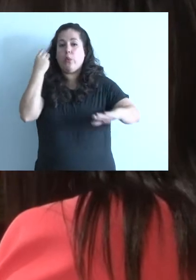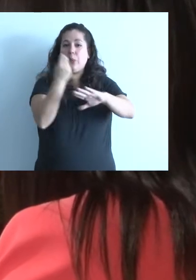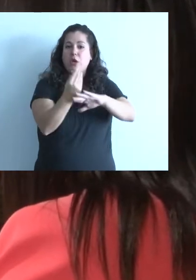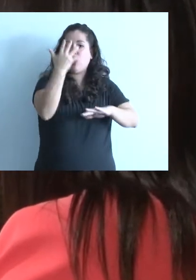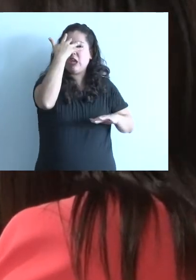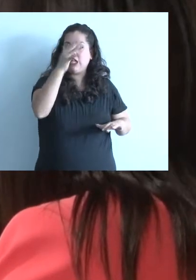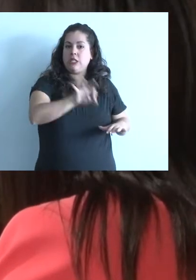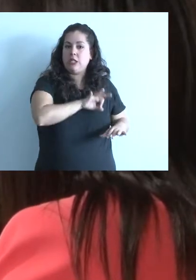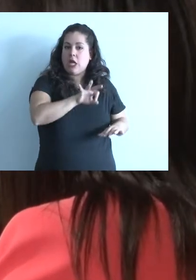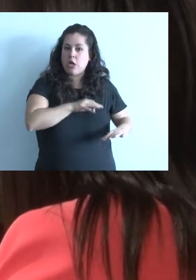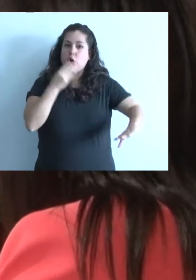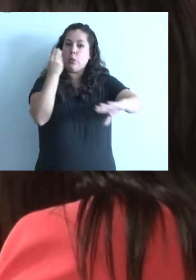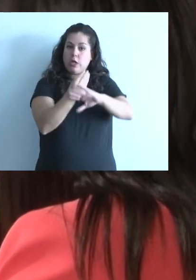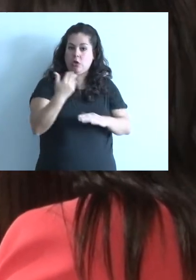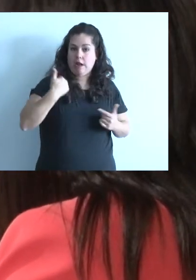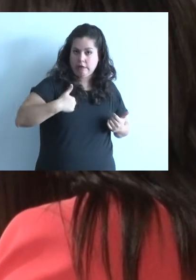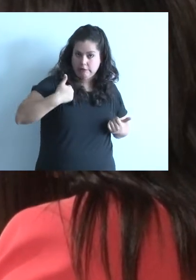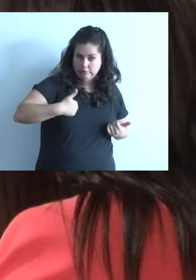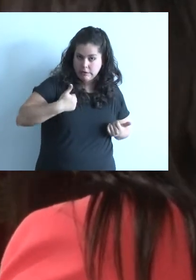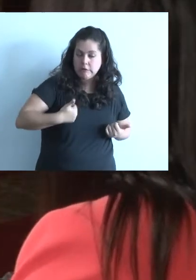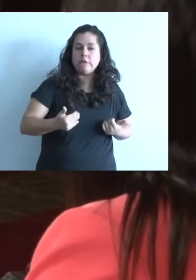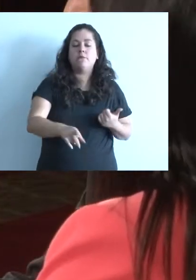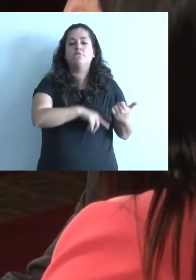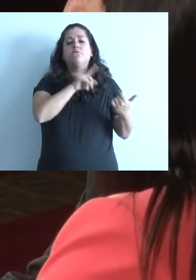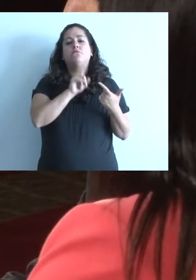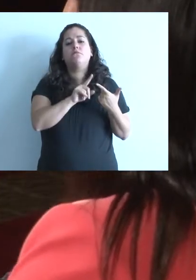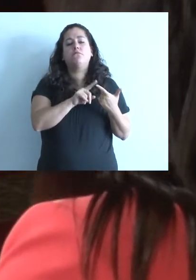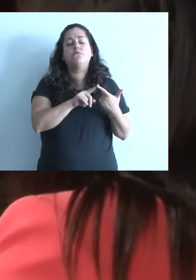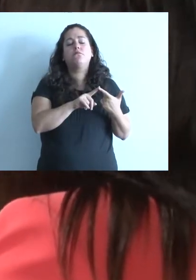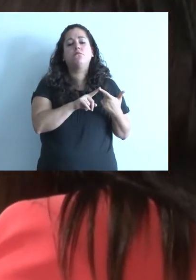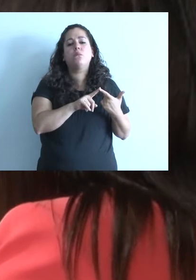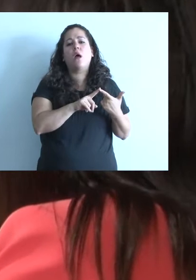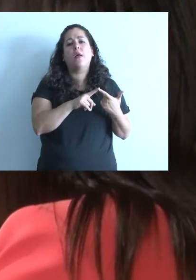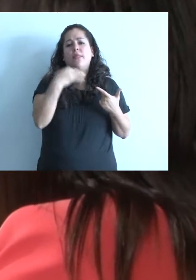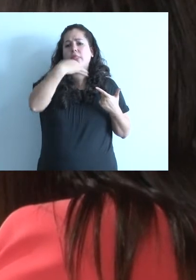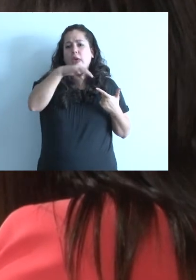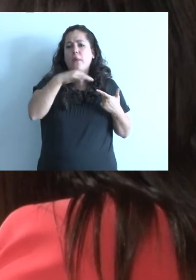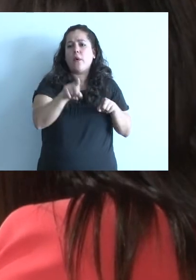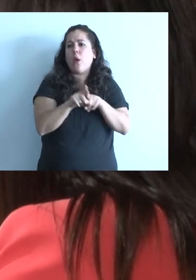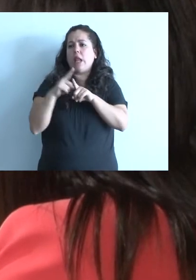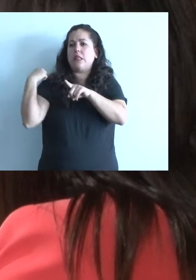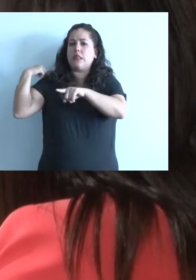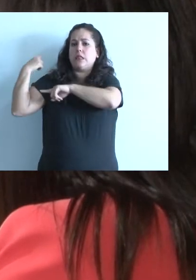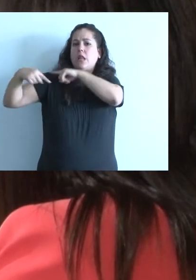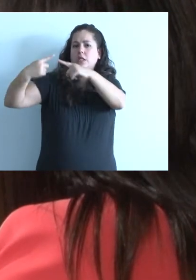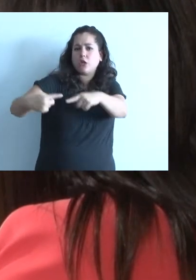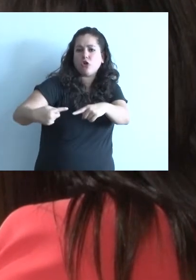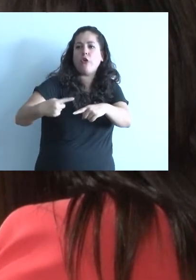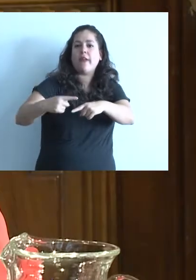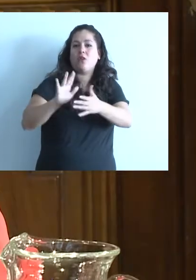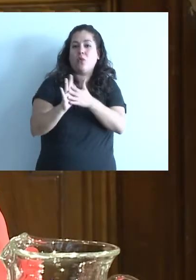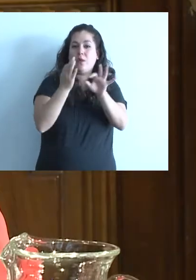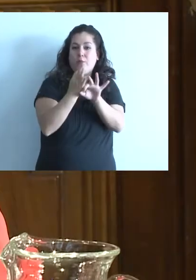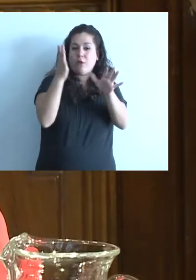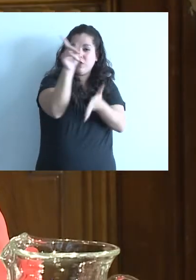con 15 años de vida en el país. A ver, tener una trayectoria en